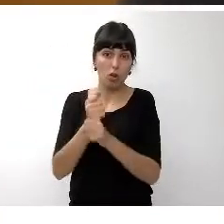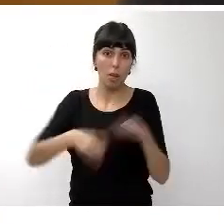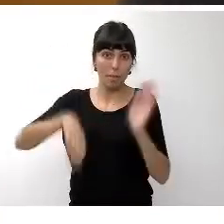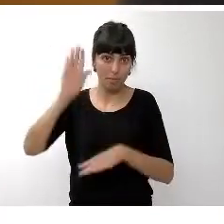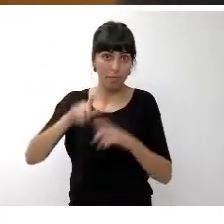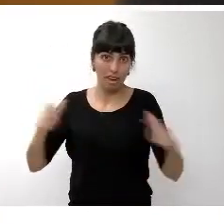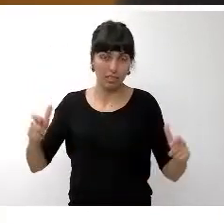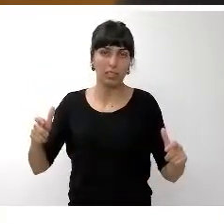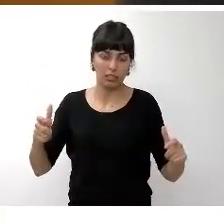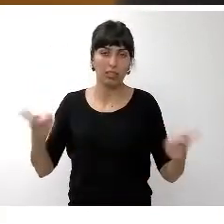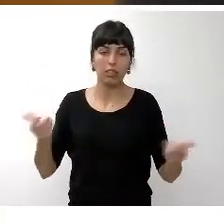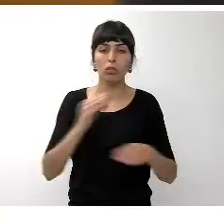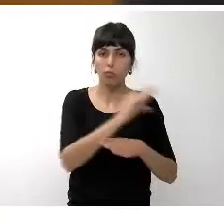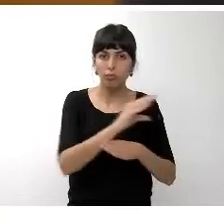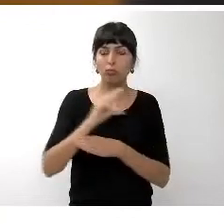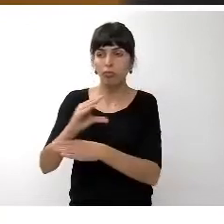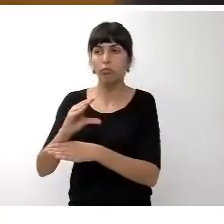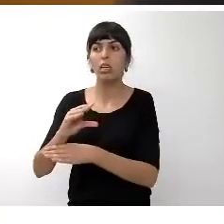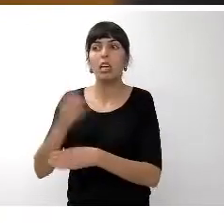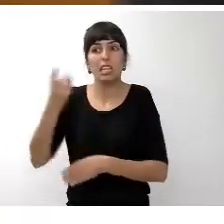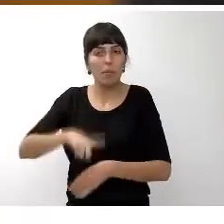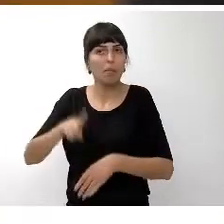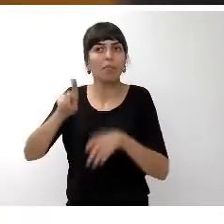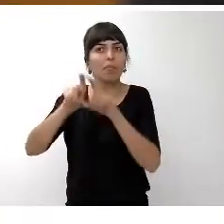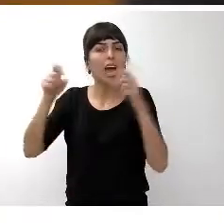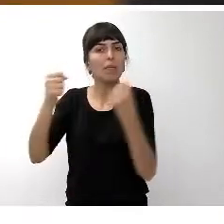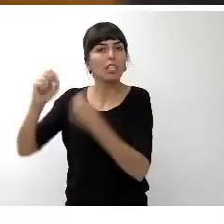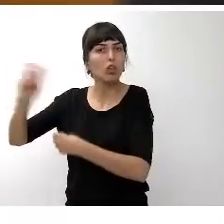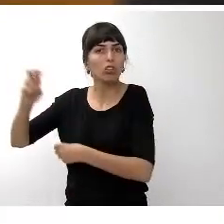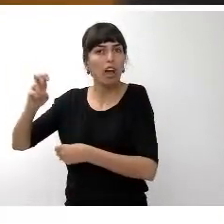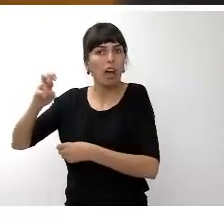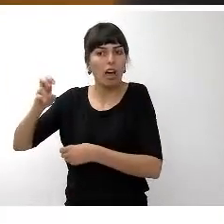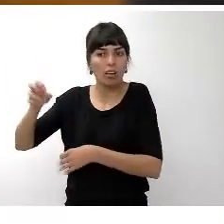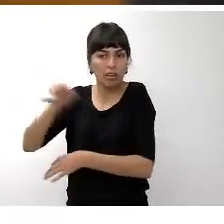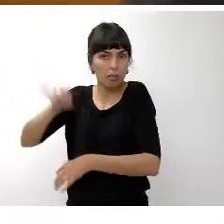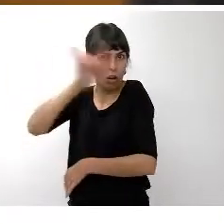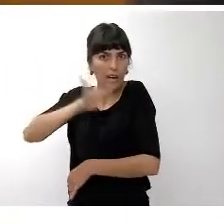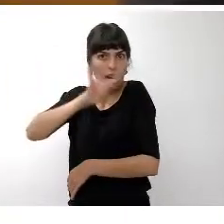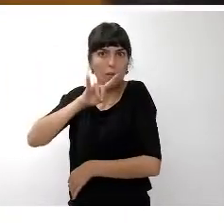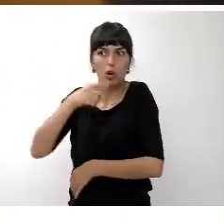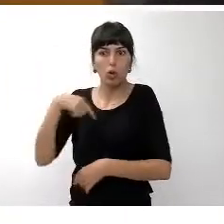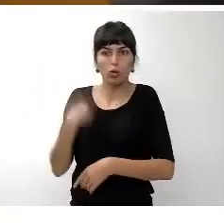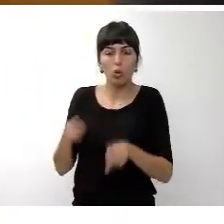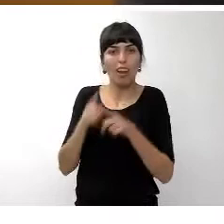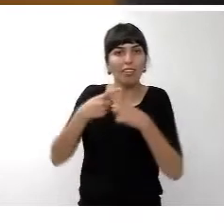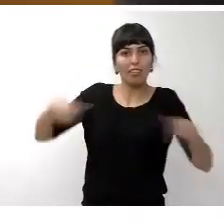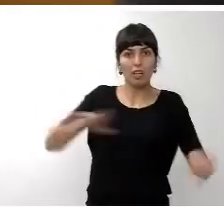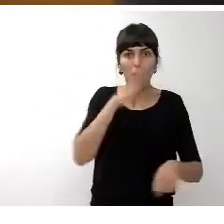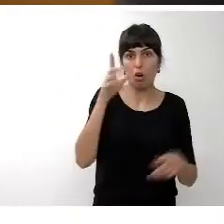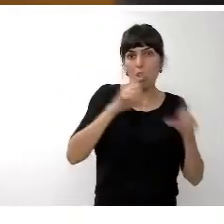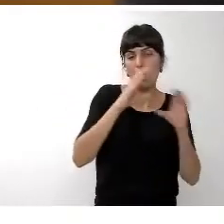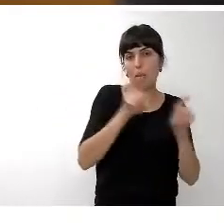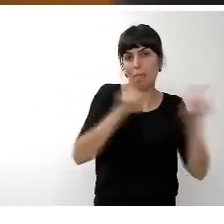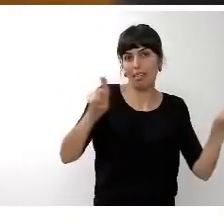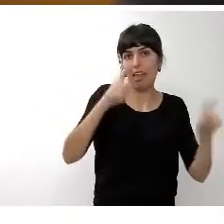y que también esto nos diferencia de otras administraciones a nivel del archipiélago el hecho de que tengamos una empresa como TITSA que aglutina todo el transporte público